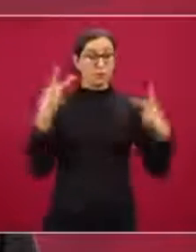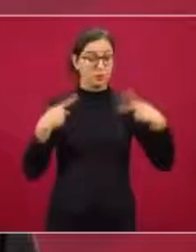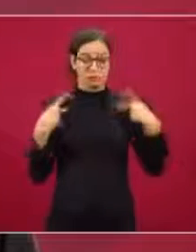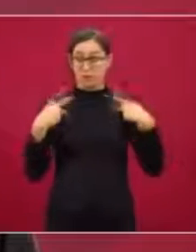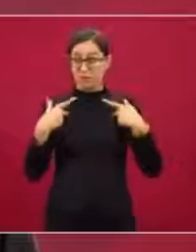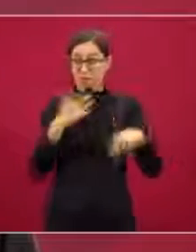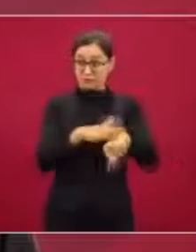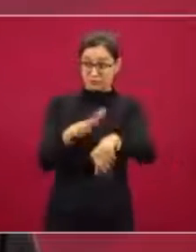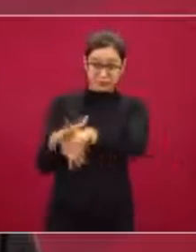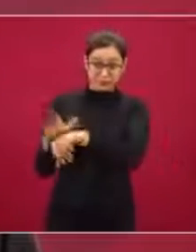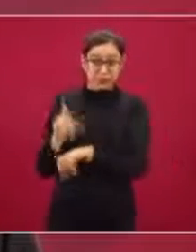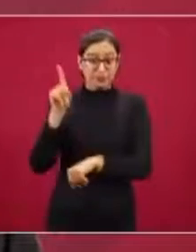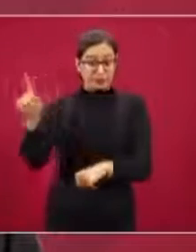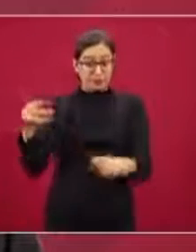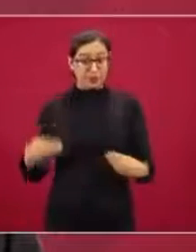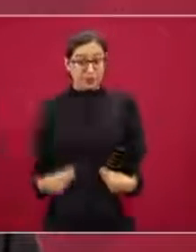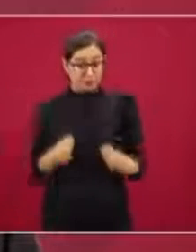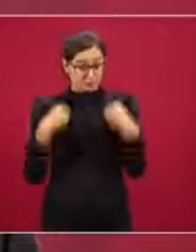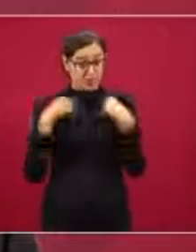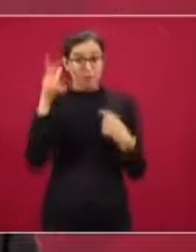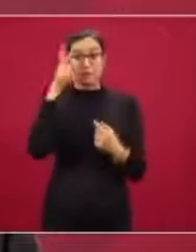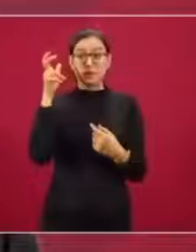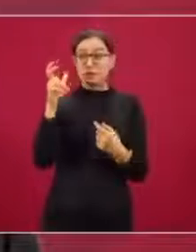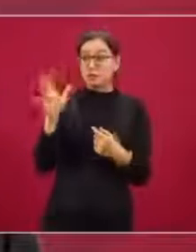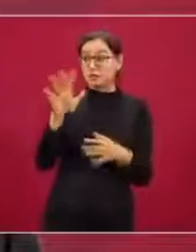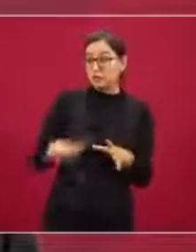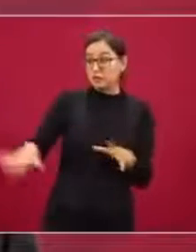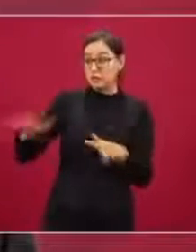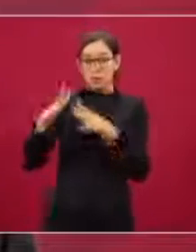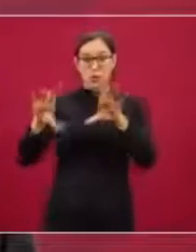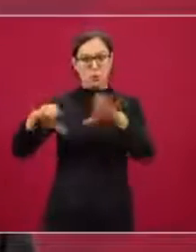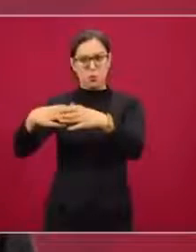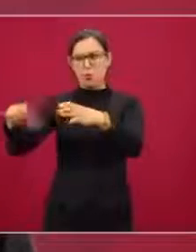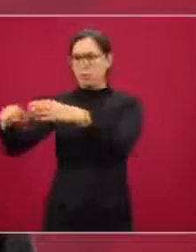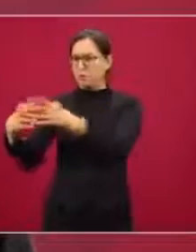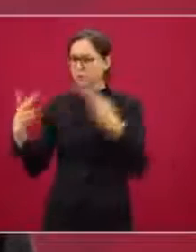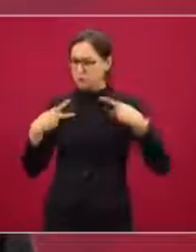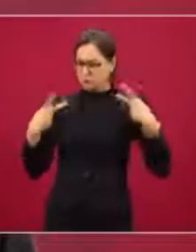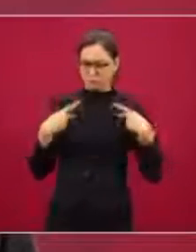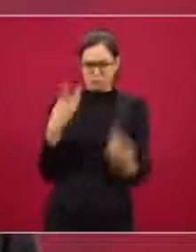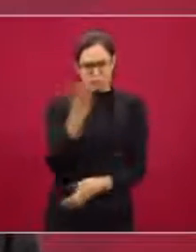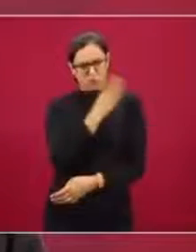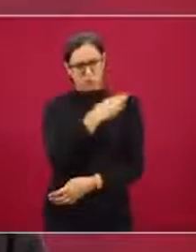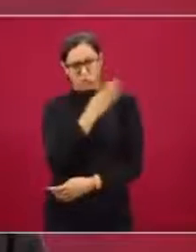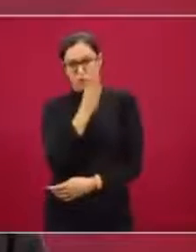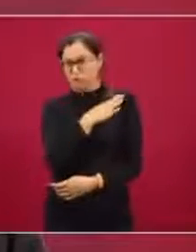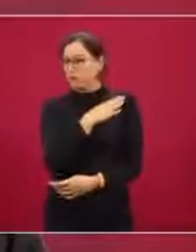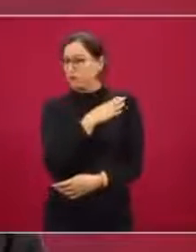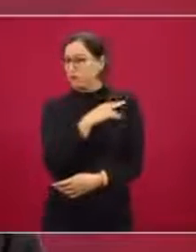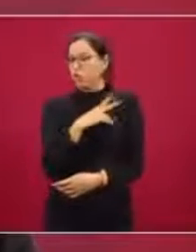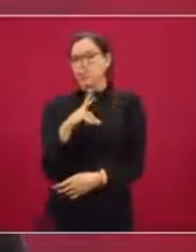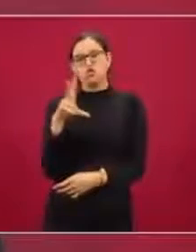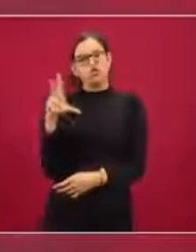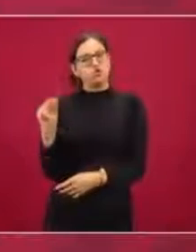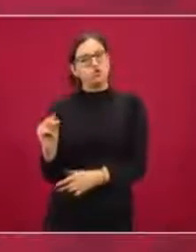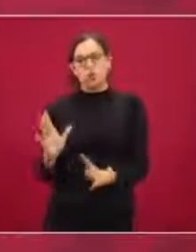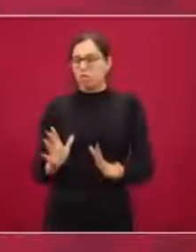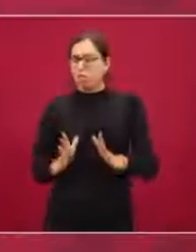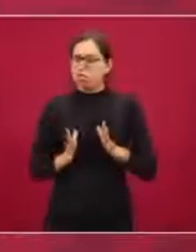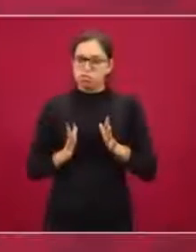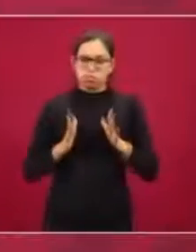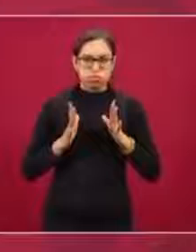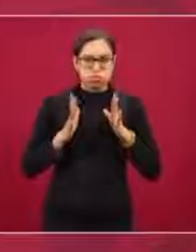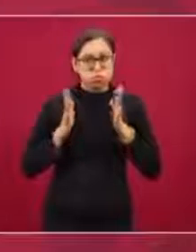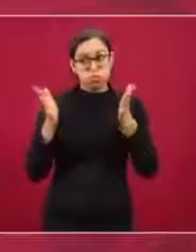a la gente de las comunidades, que es gente buena, que no caigan en esa